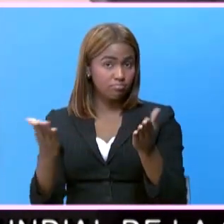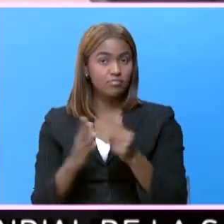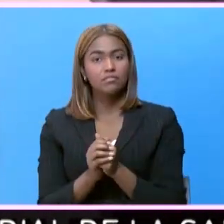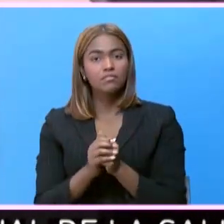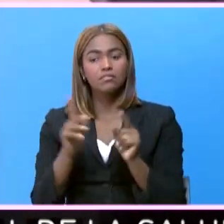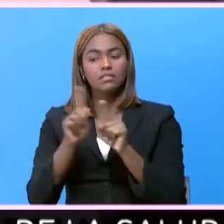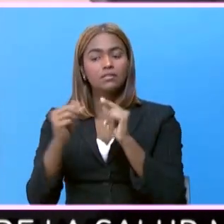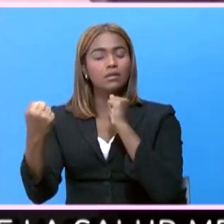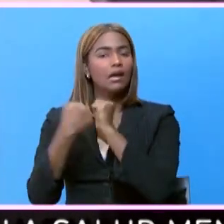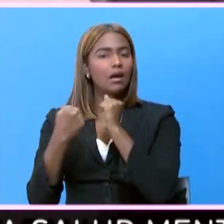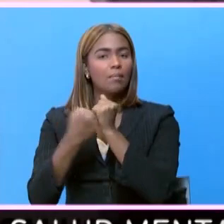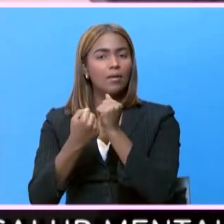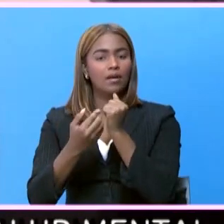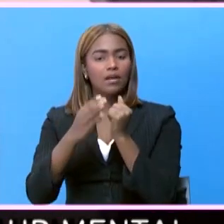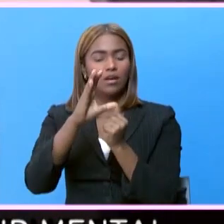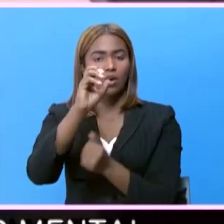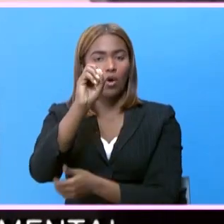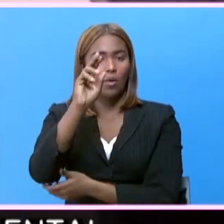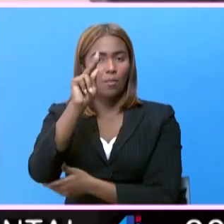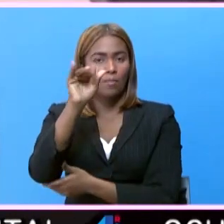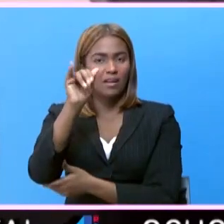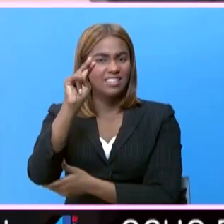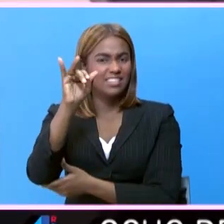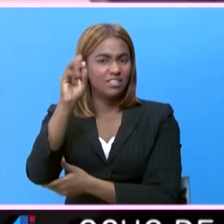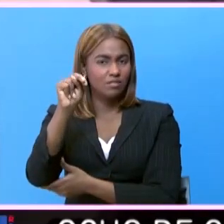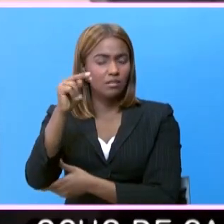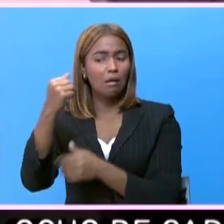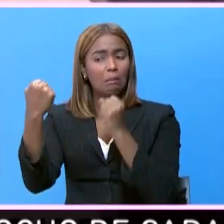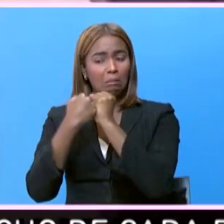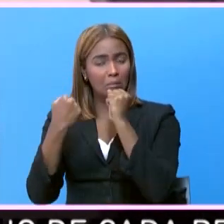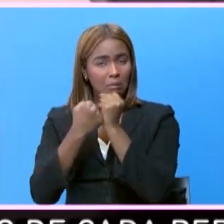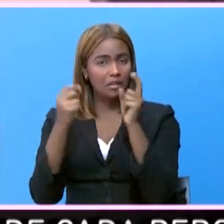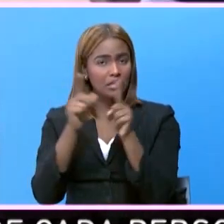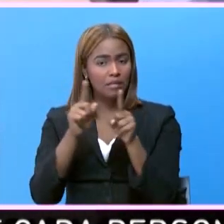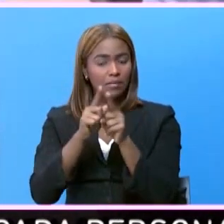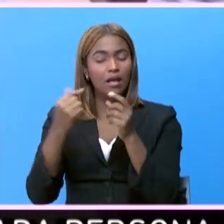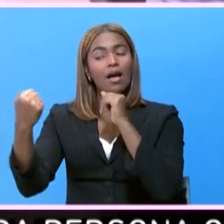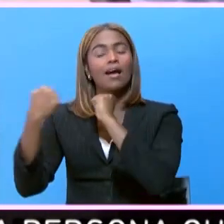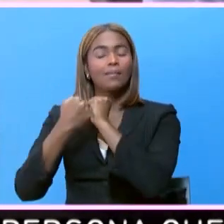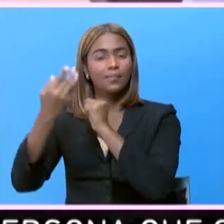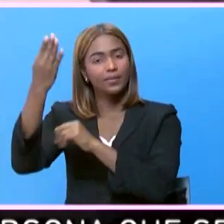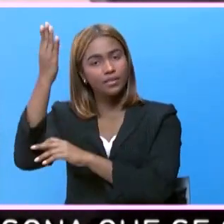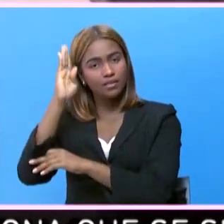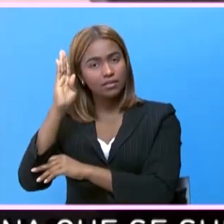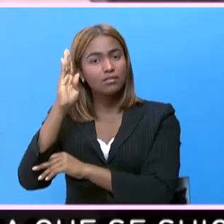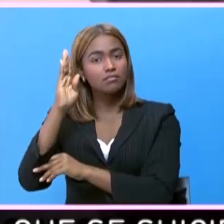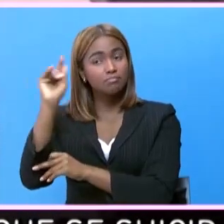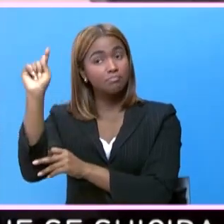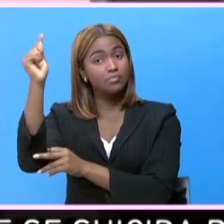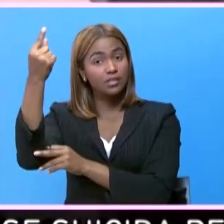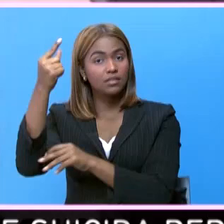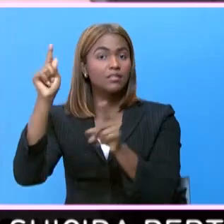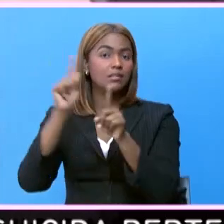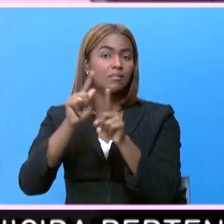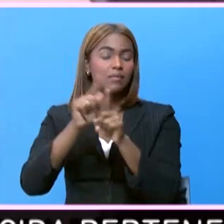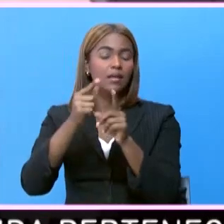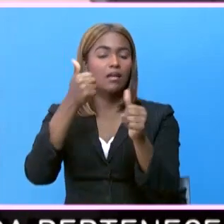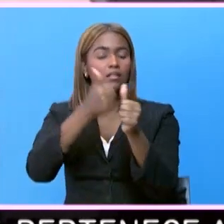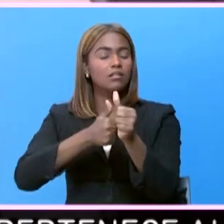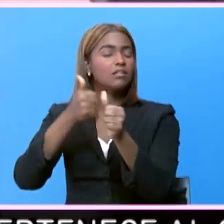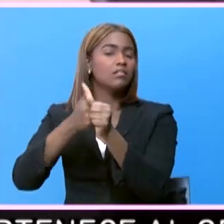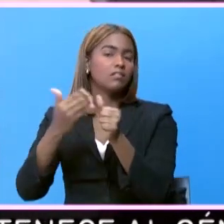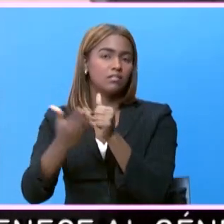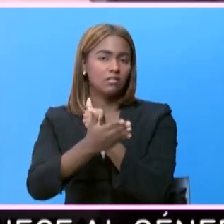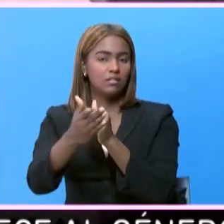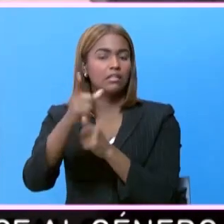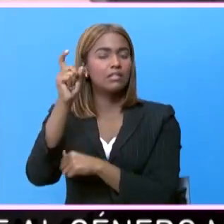apoyo de Compassion que hoy está aquí y el apoyo de Dios inicialmente y de cada uno de ustedes,